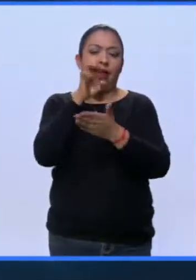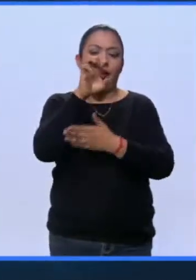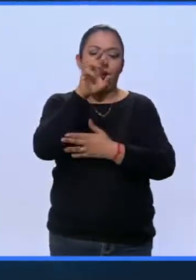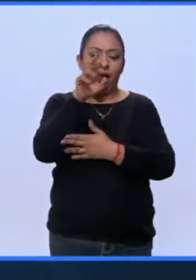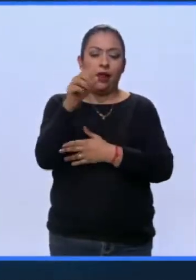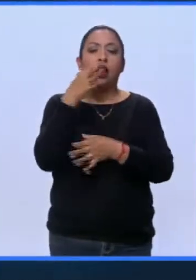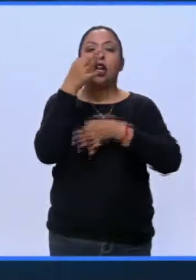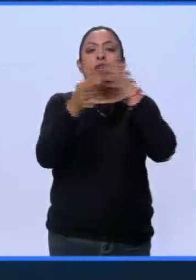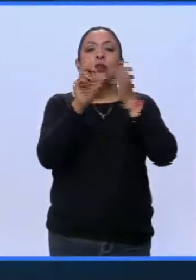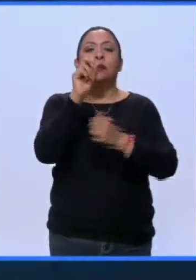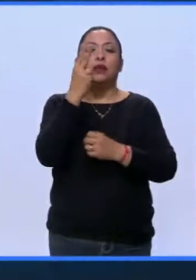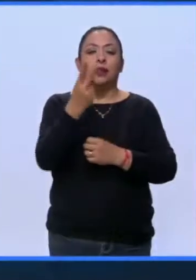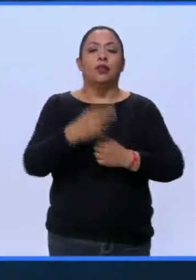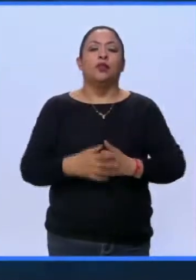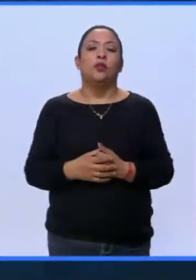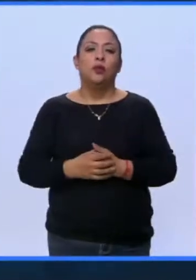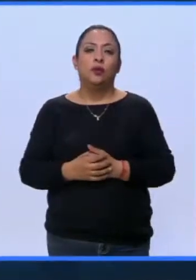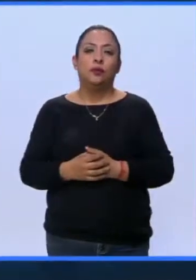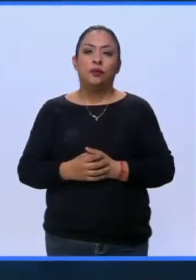Karen Rivera.